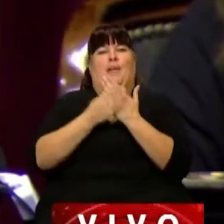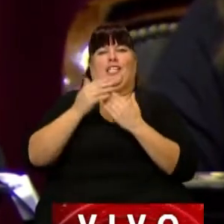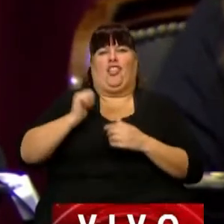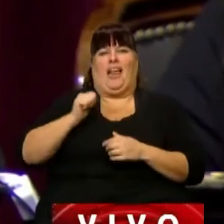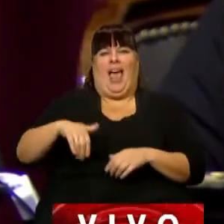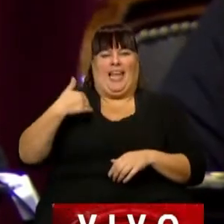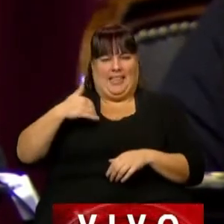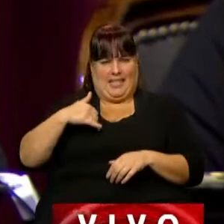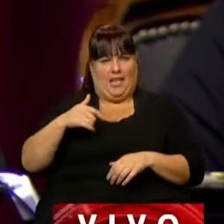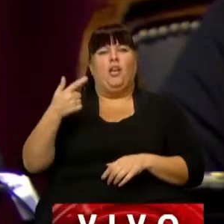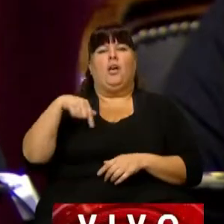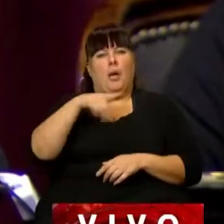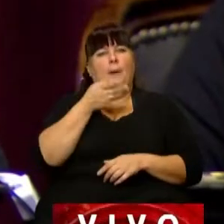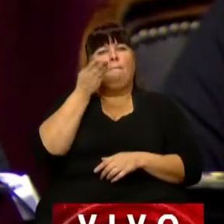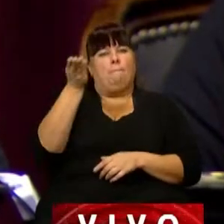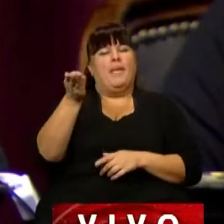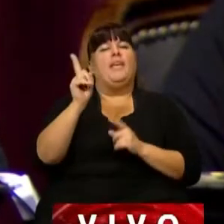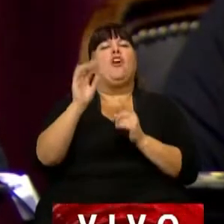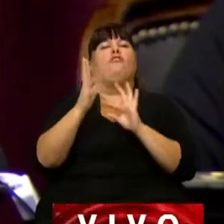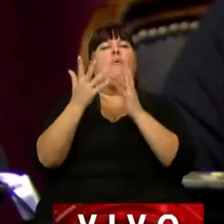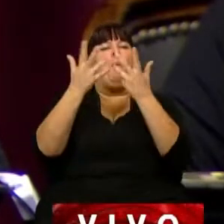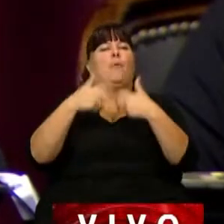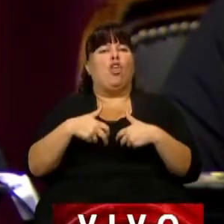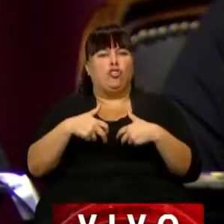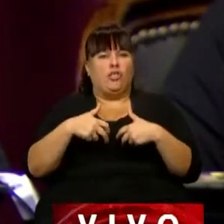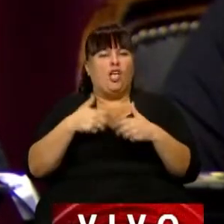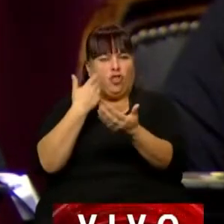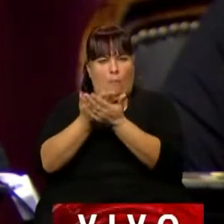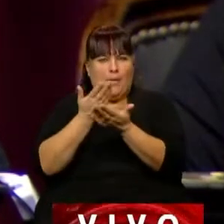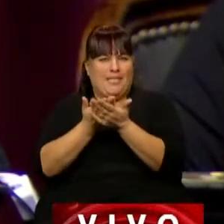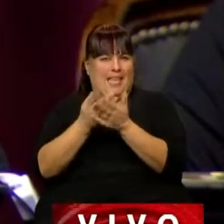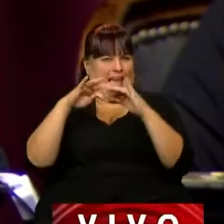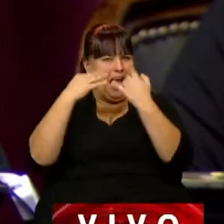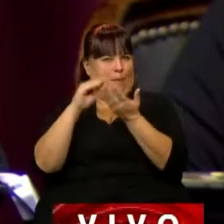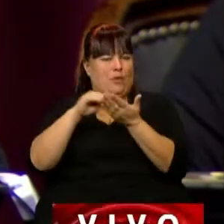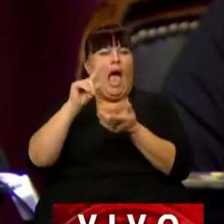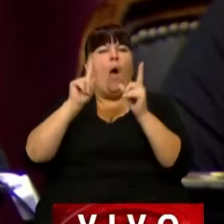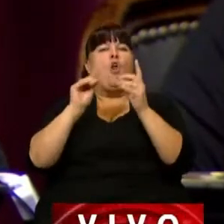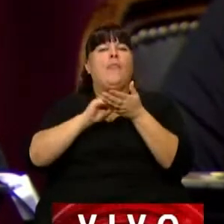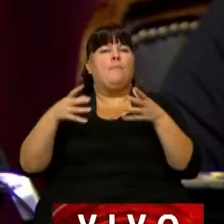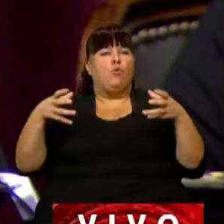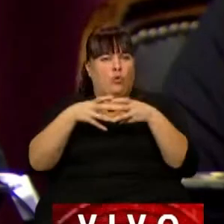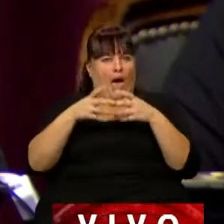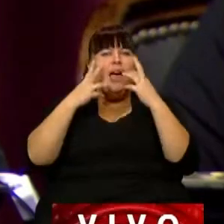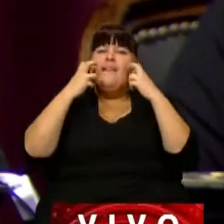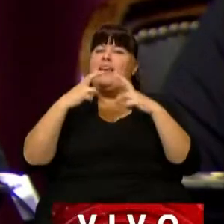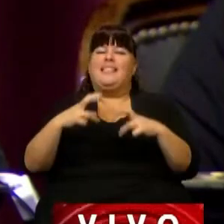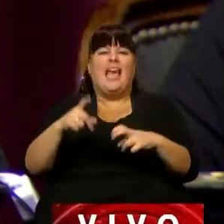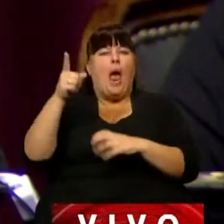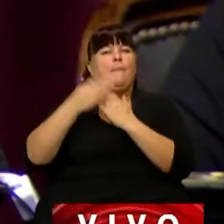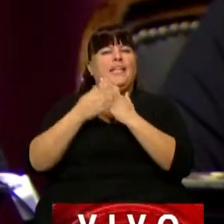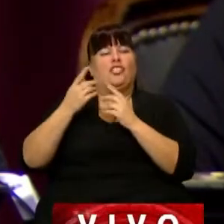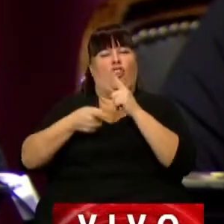argentino. Hemos pedido a través de un proyecto que hemos presentado en la Cámara a un grupo de diputados que se investigue desde